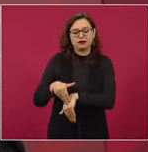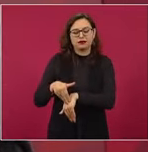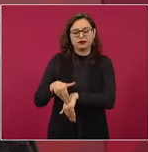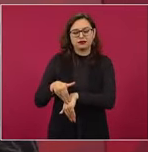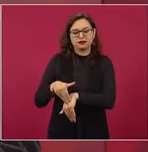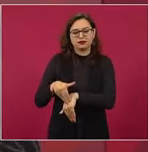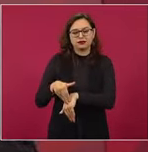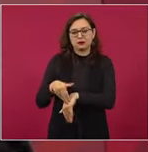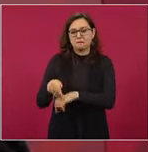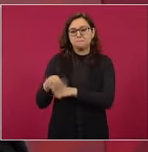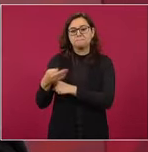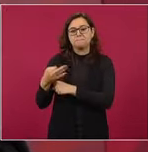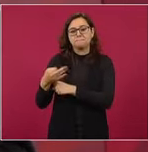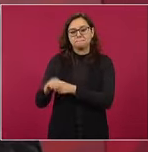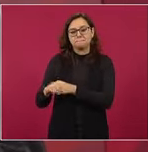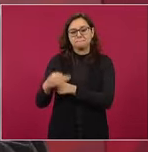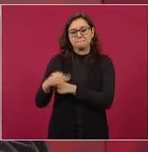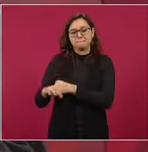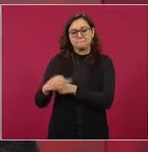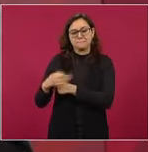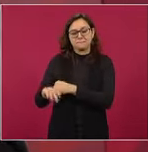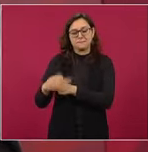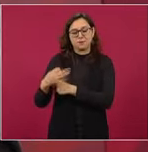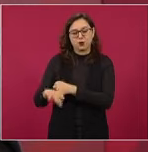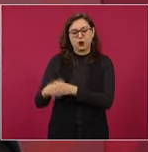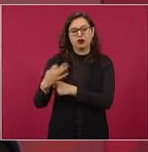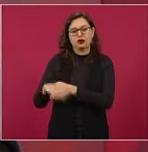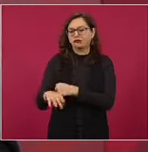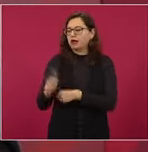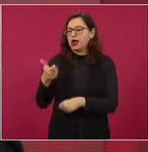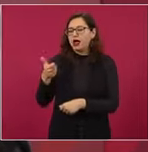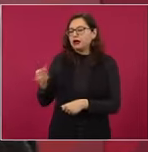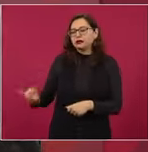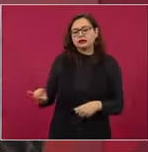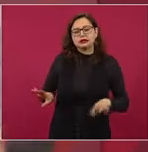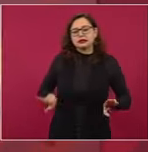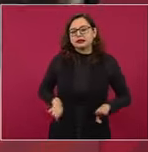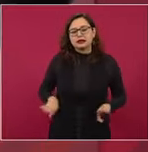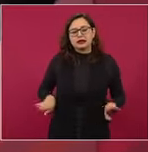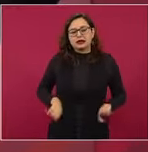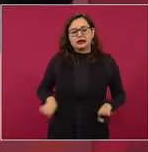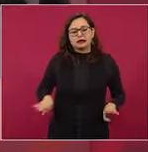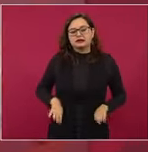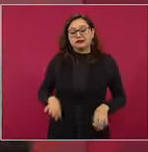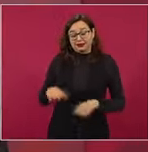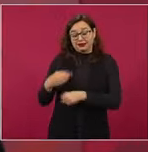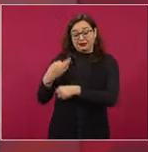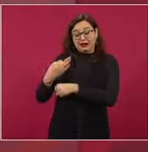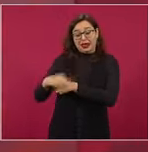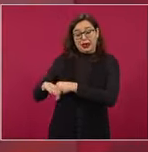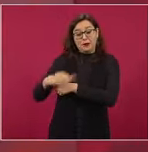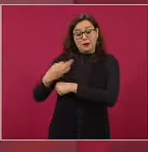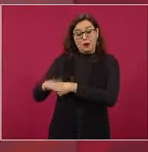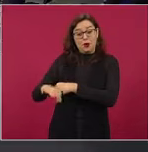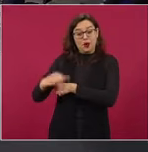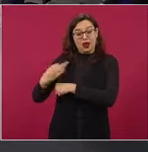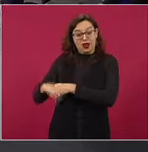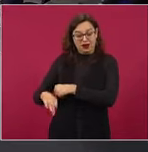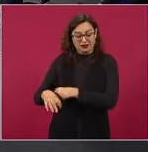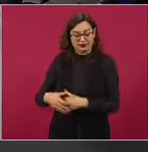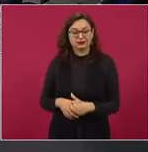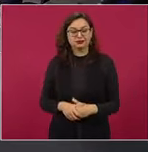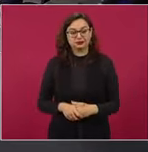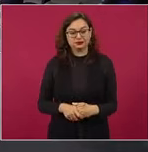es transitoria, es de ocasión, es mientras se ocupa un cargo.